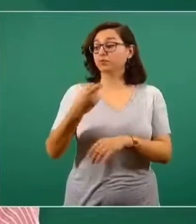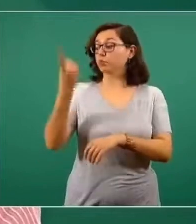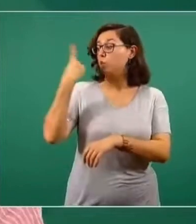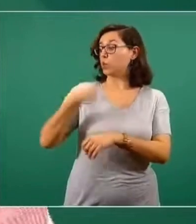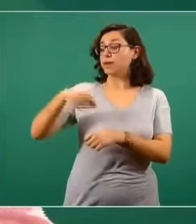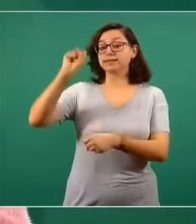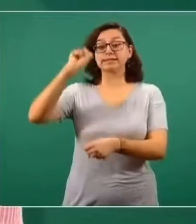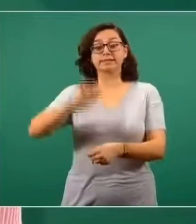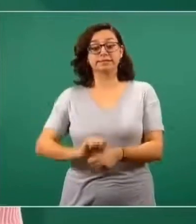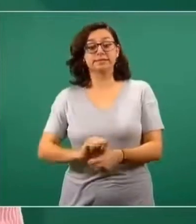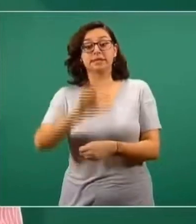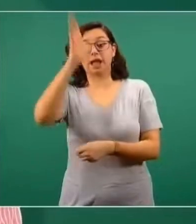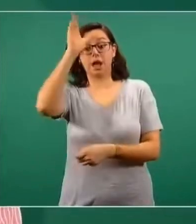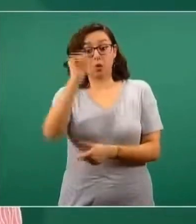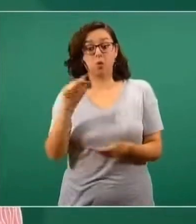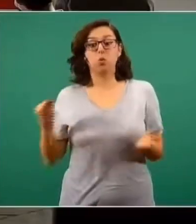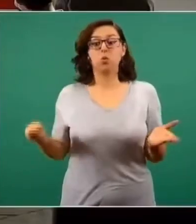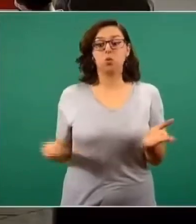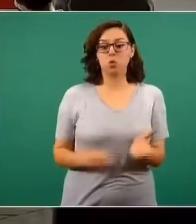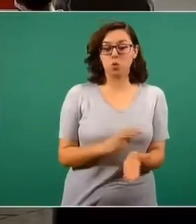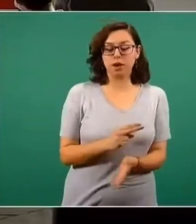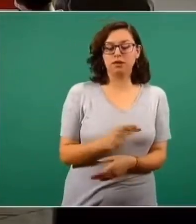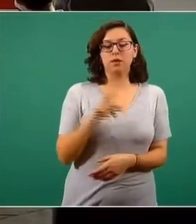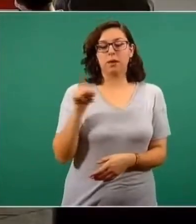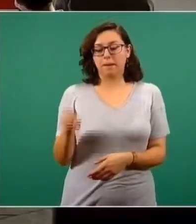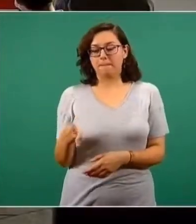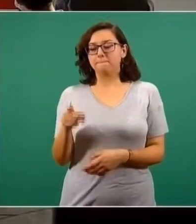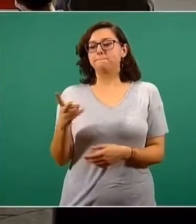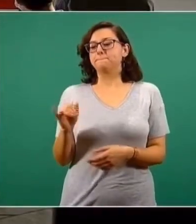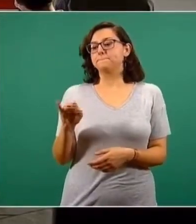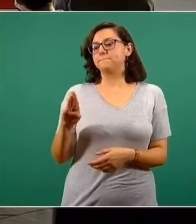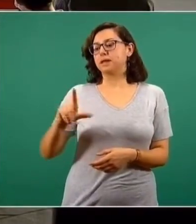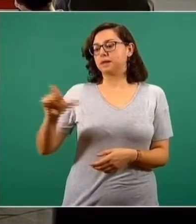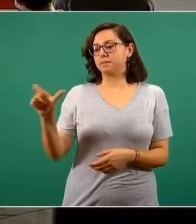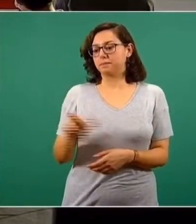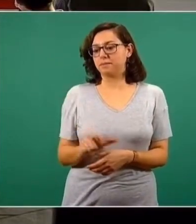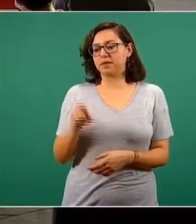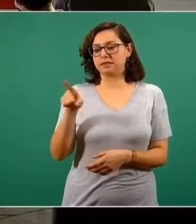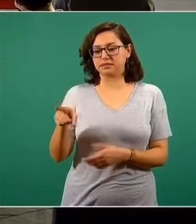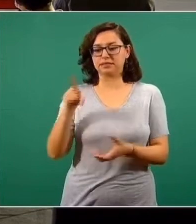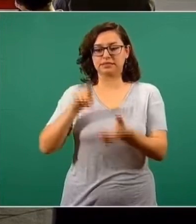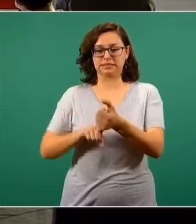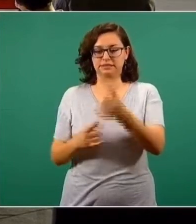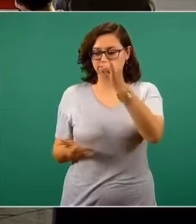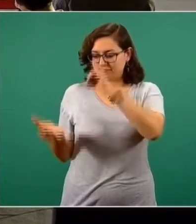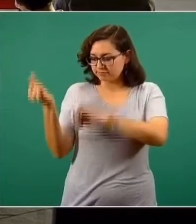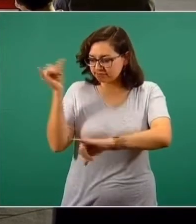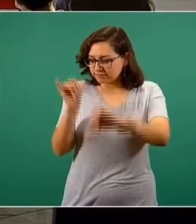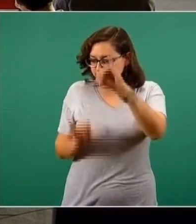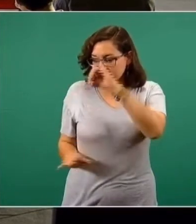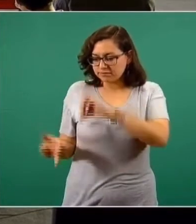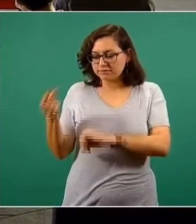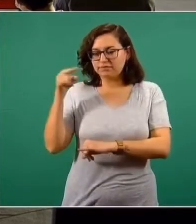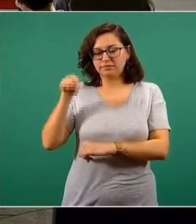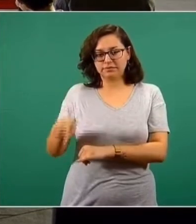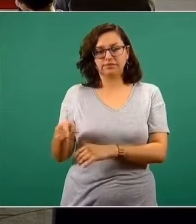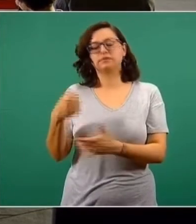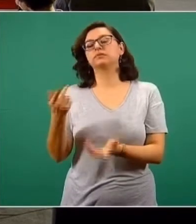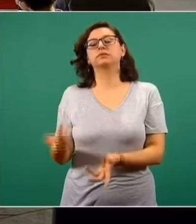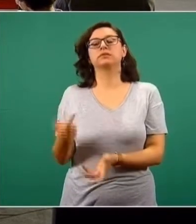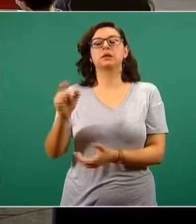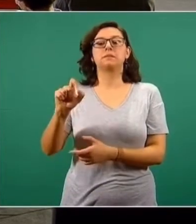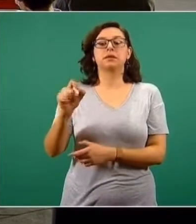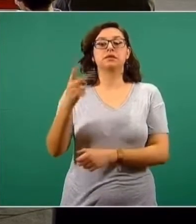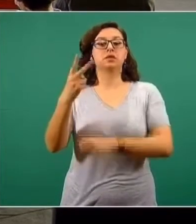convenio entre Virmex. Virmex es la empresa mexicana de biológicos y reactivos, es una empresa pública que tiene 22